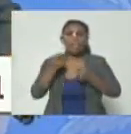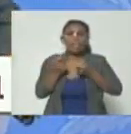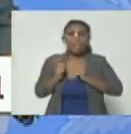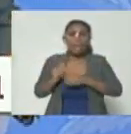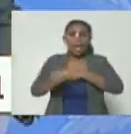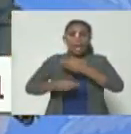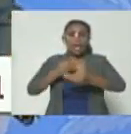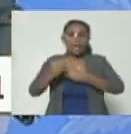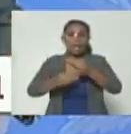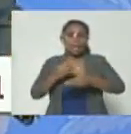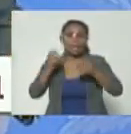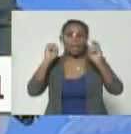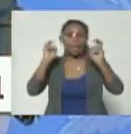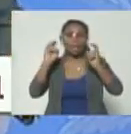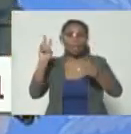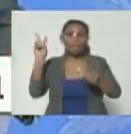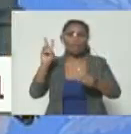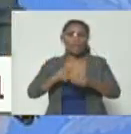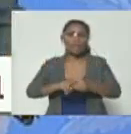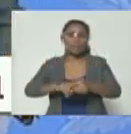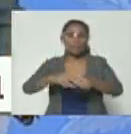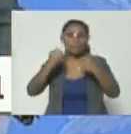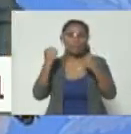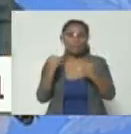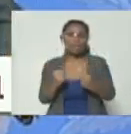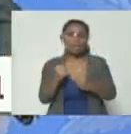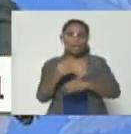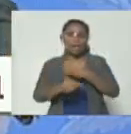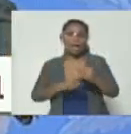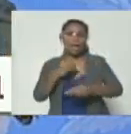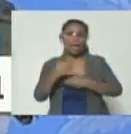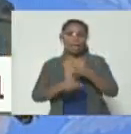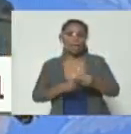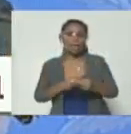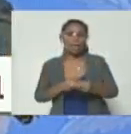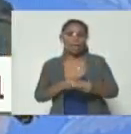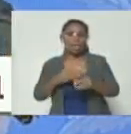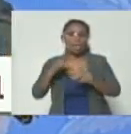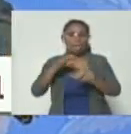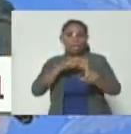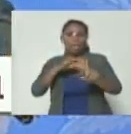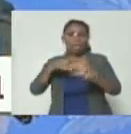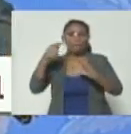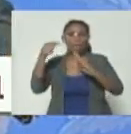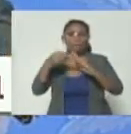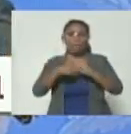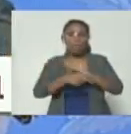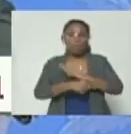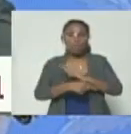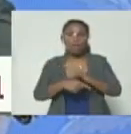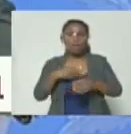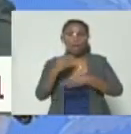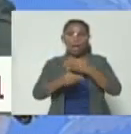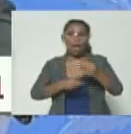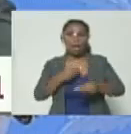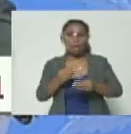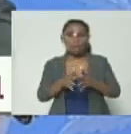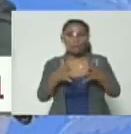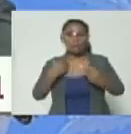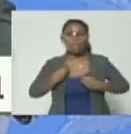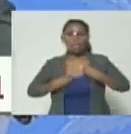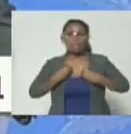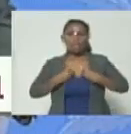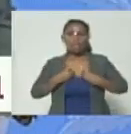hechos de violencia extrema que generen zozobra profunda que generen una gran angustia